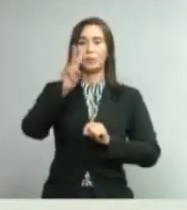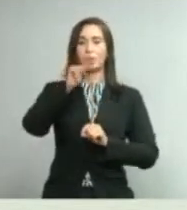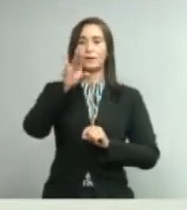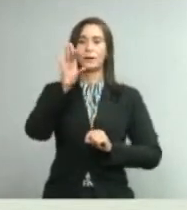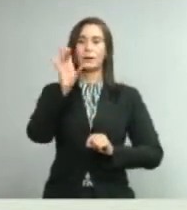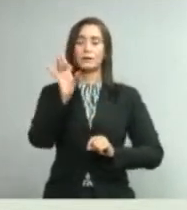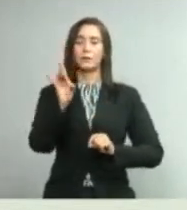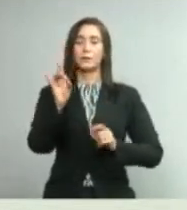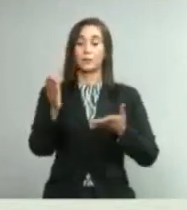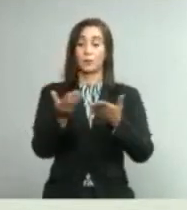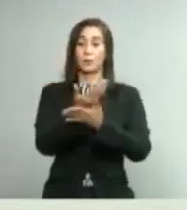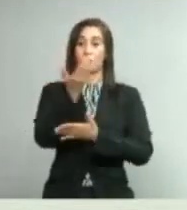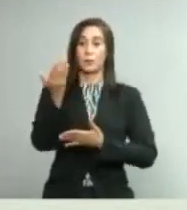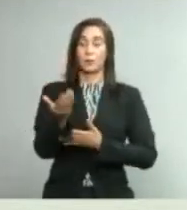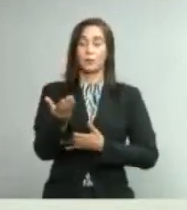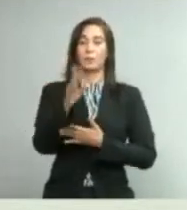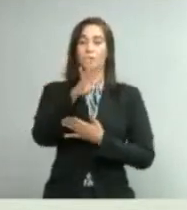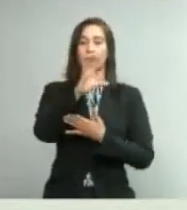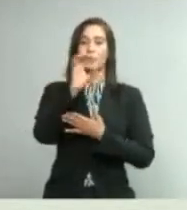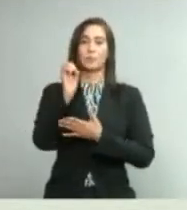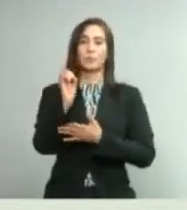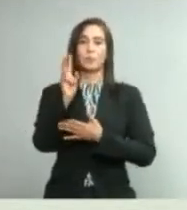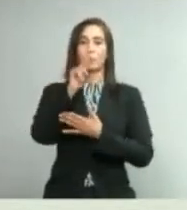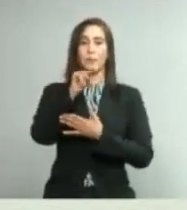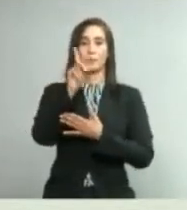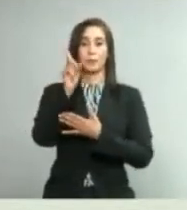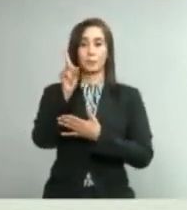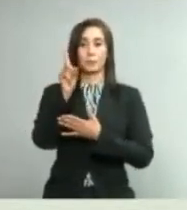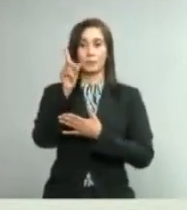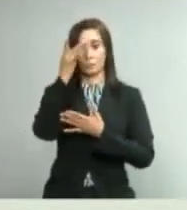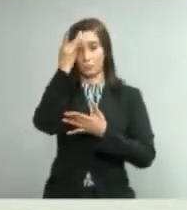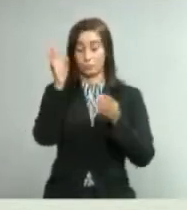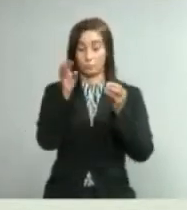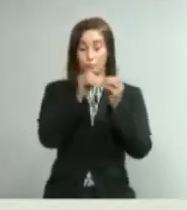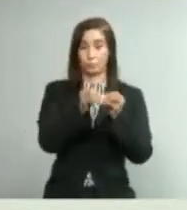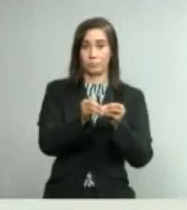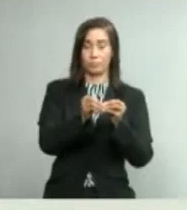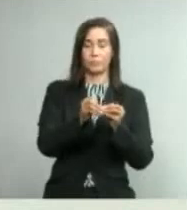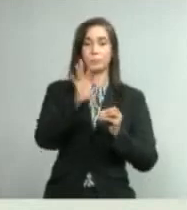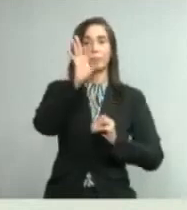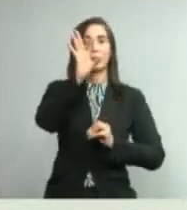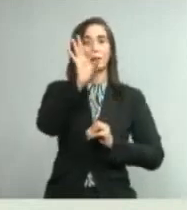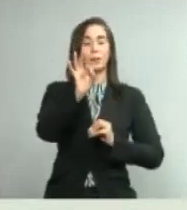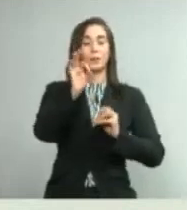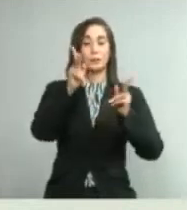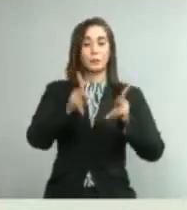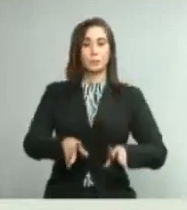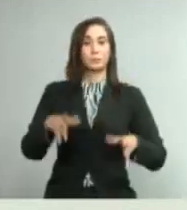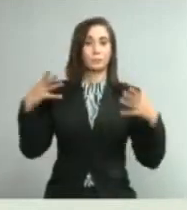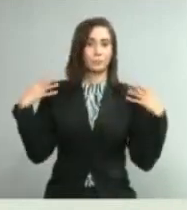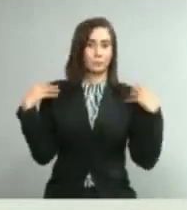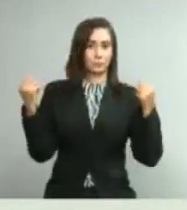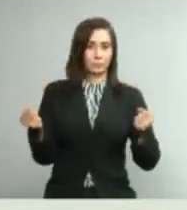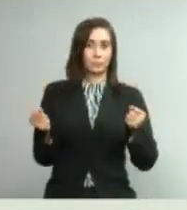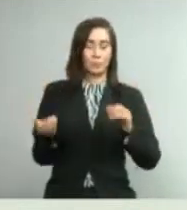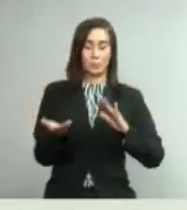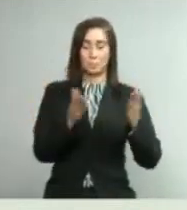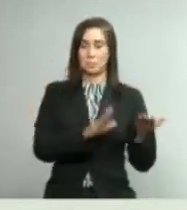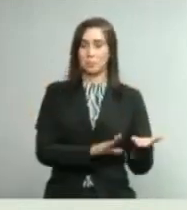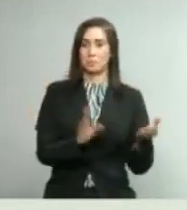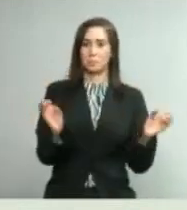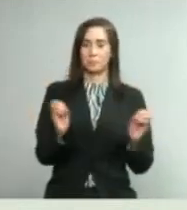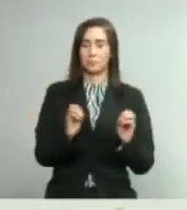28 casos nuevos, 521 acumulados, 90 recuperados, cero